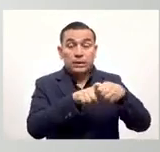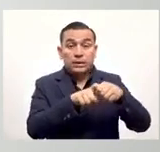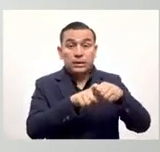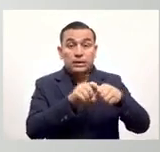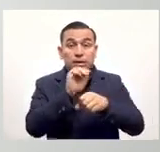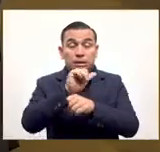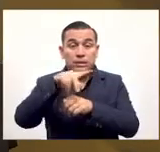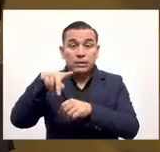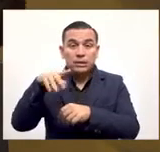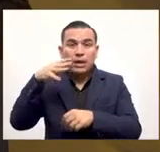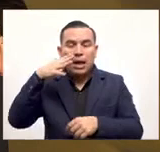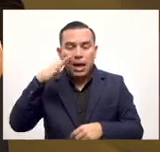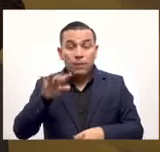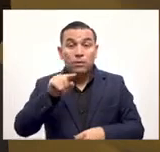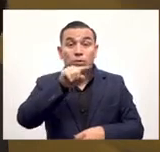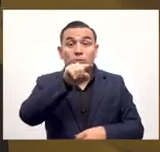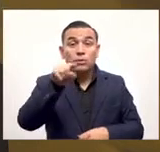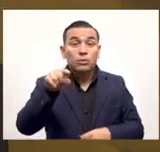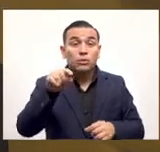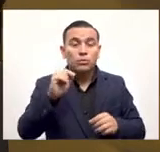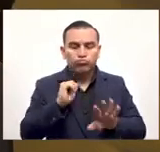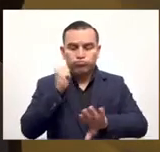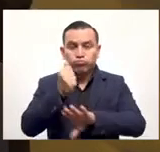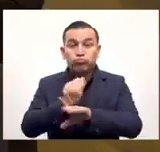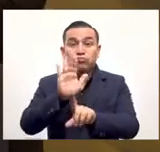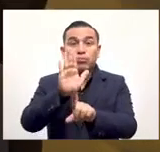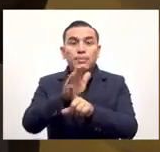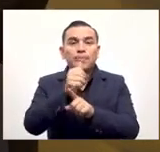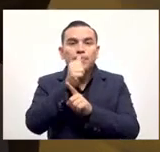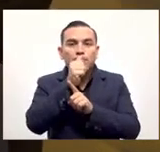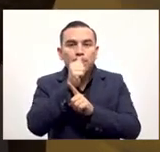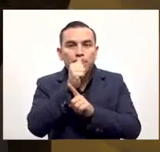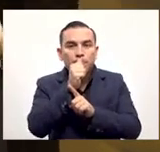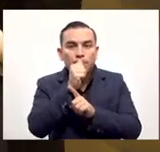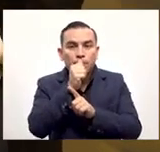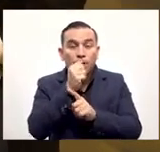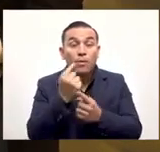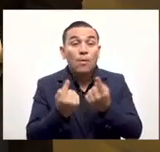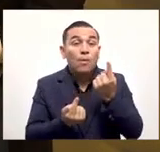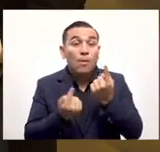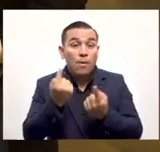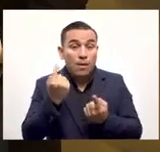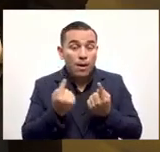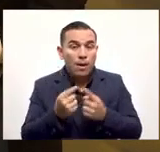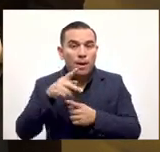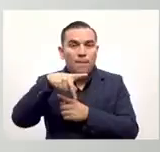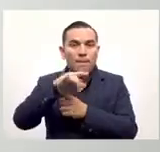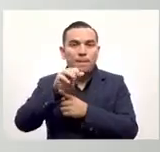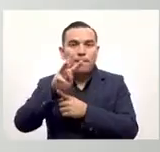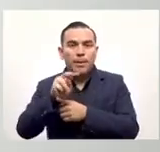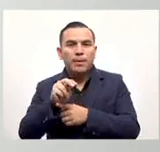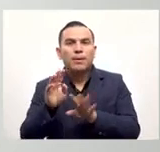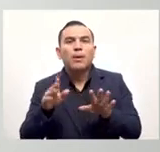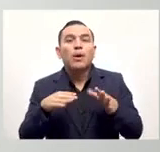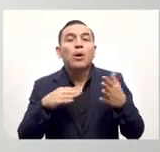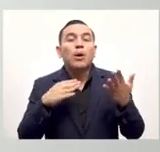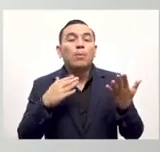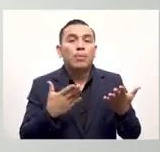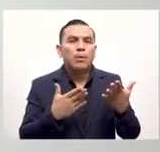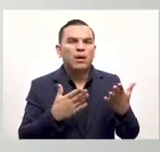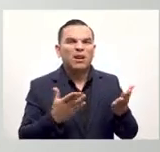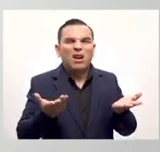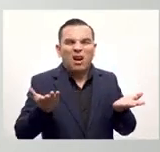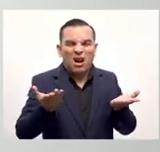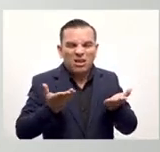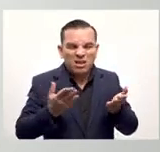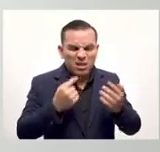accederla cuando quieran acceder a la cuenta únicamente se puede hacer ya sea por reconocimiento facial o con un PIN ¿por qué para